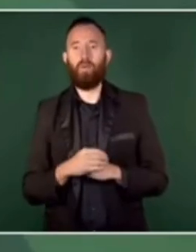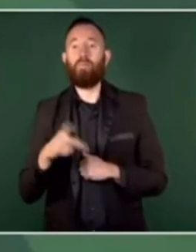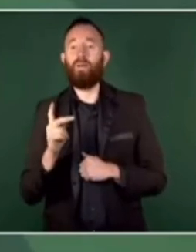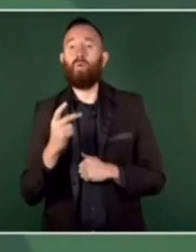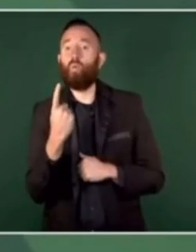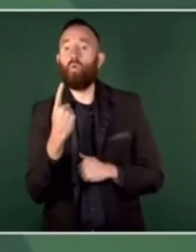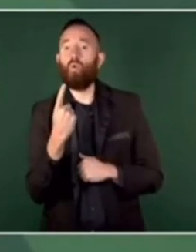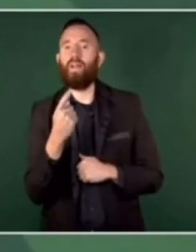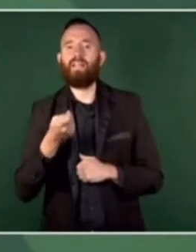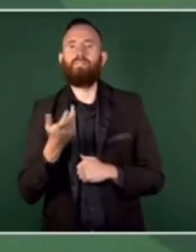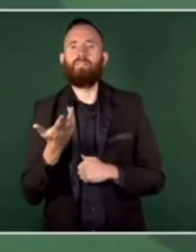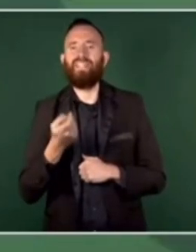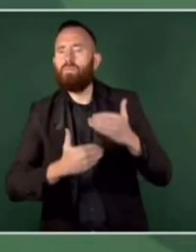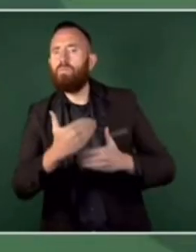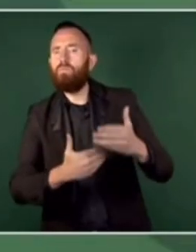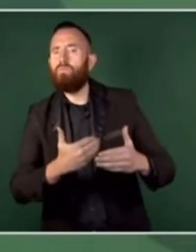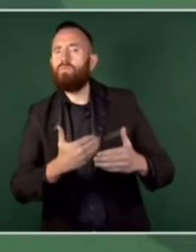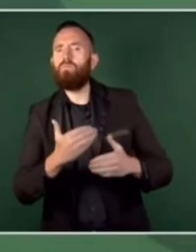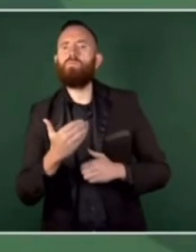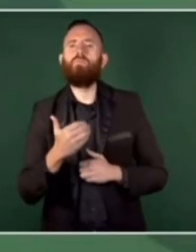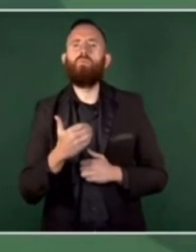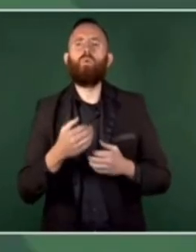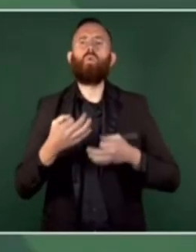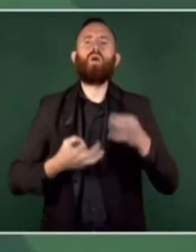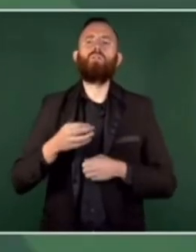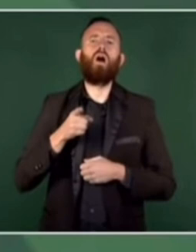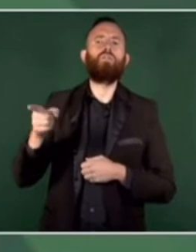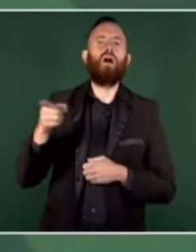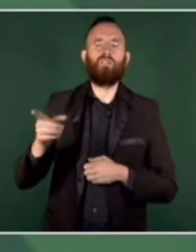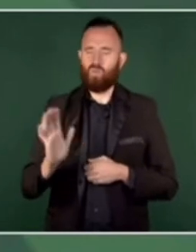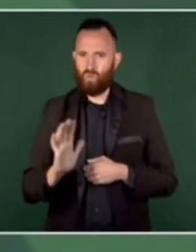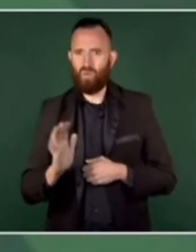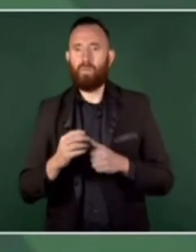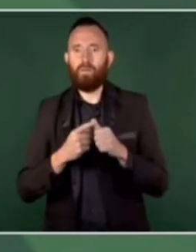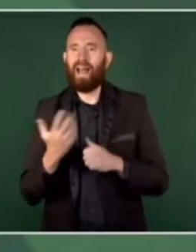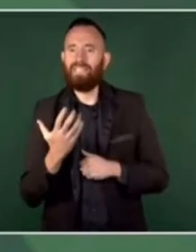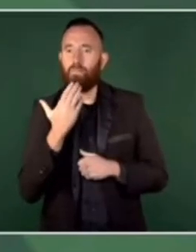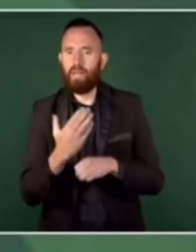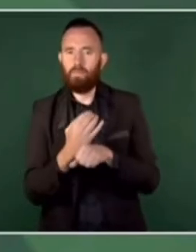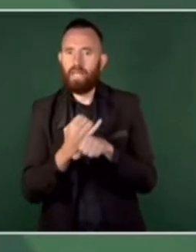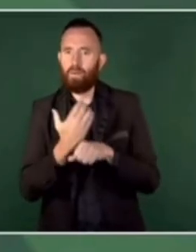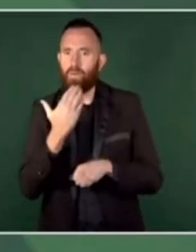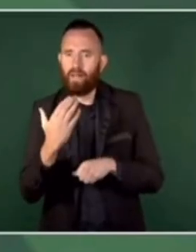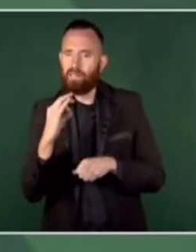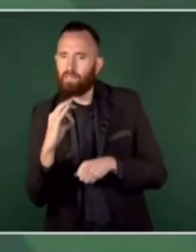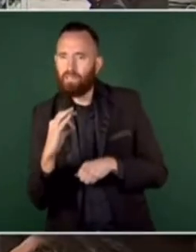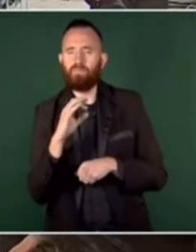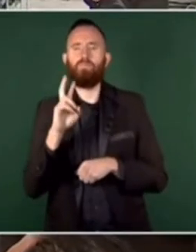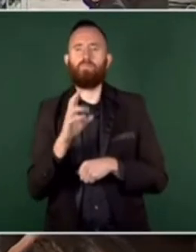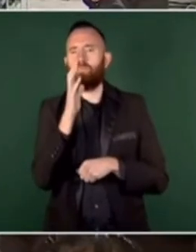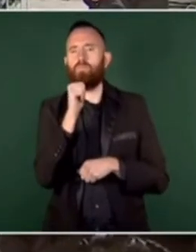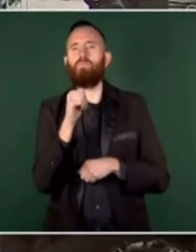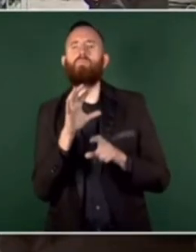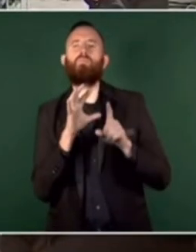no adelantemos juicios, no hagamos juicios sumarios, no pueden haber linchamientos